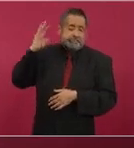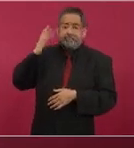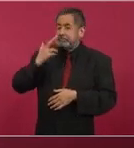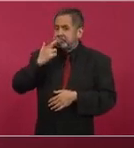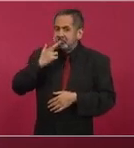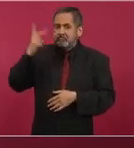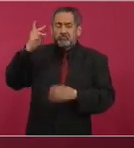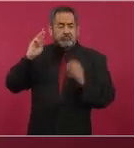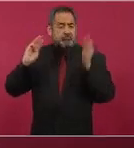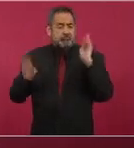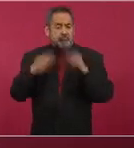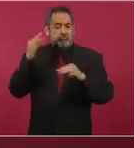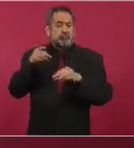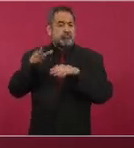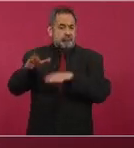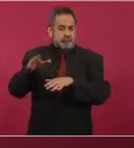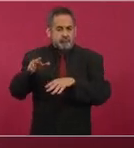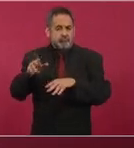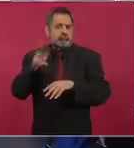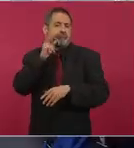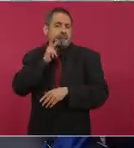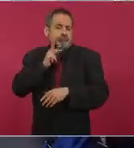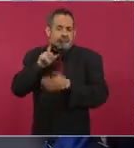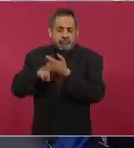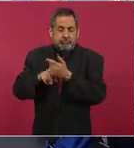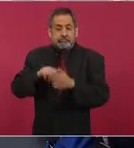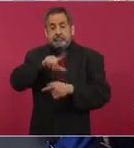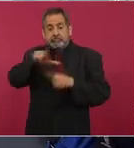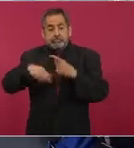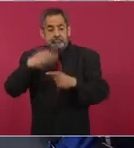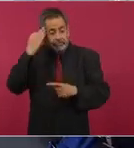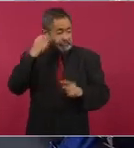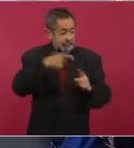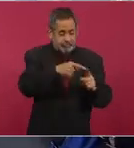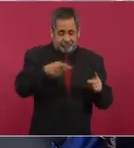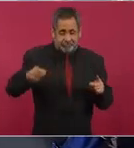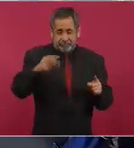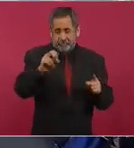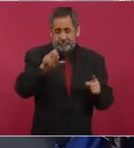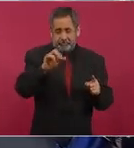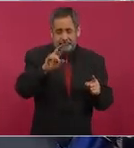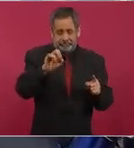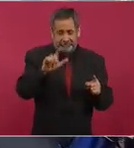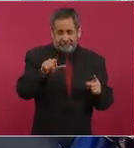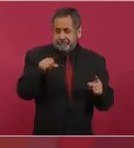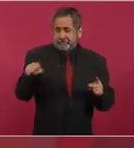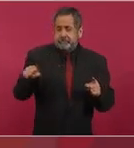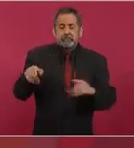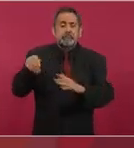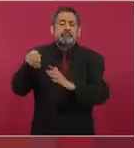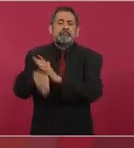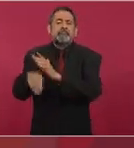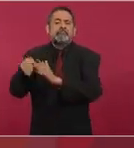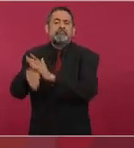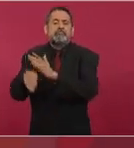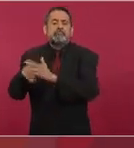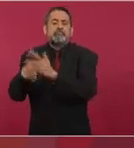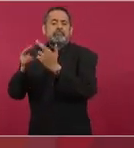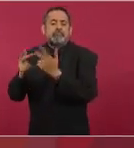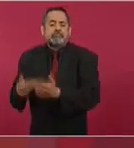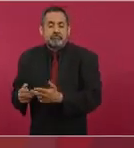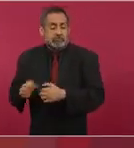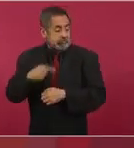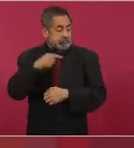petroquímicas del mundo y en el periodo neoliberal se acabó iban por las